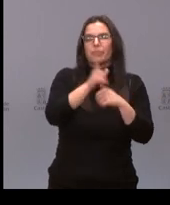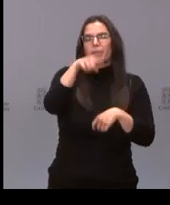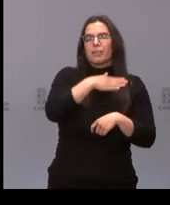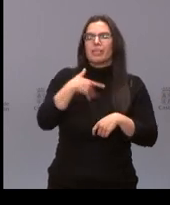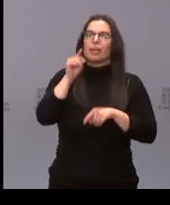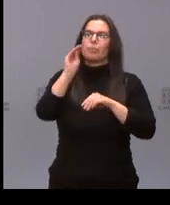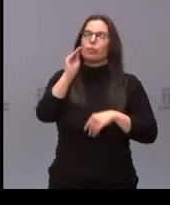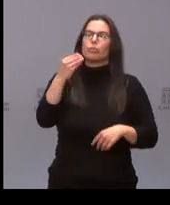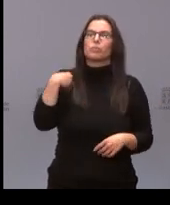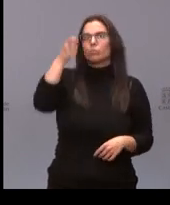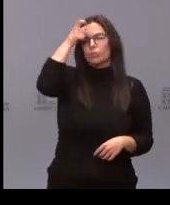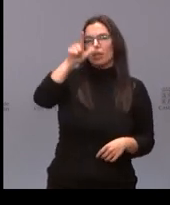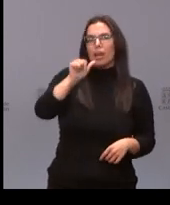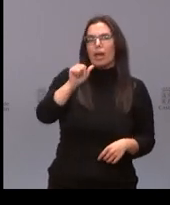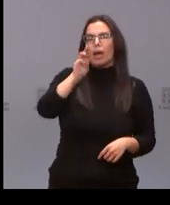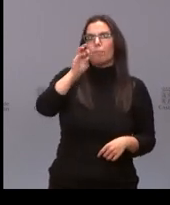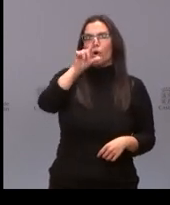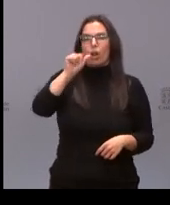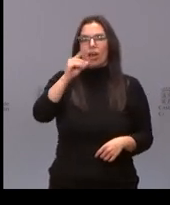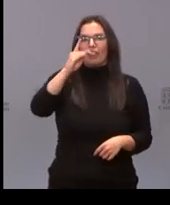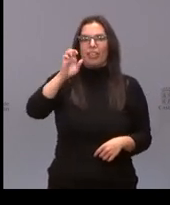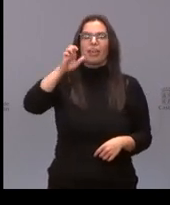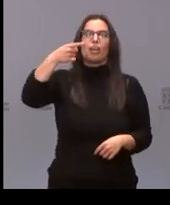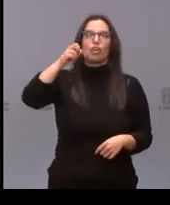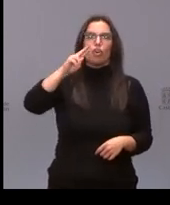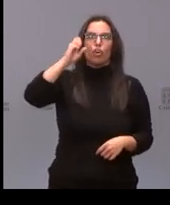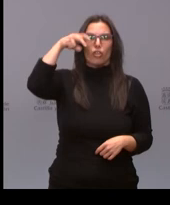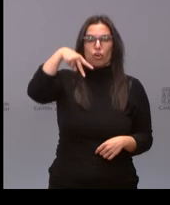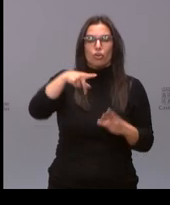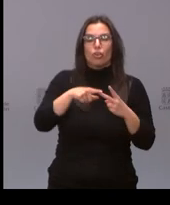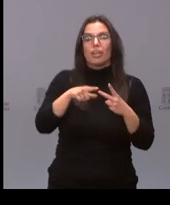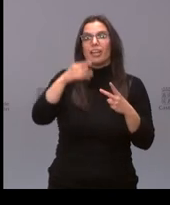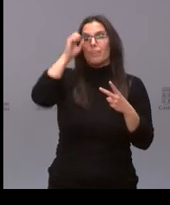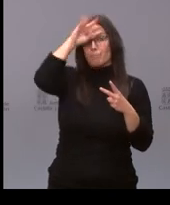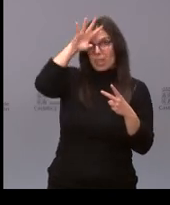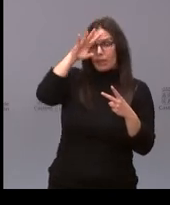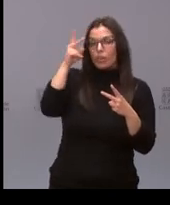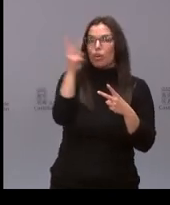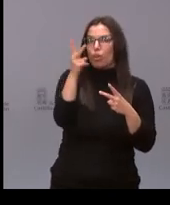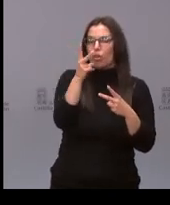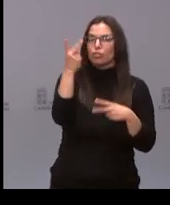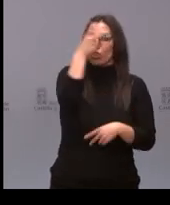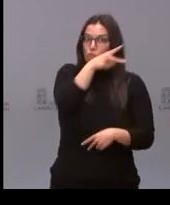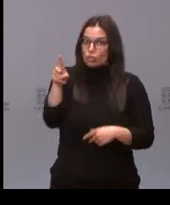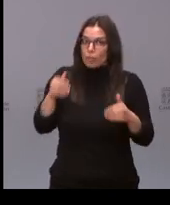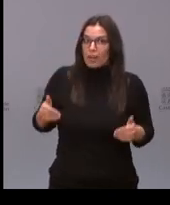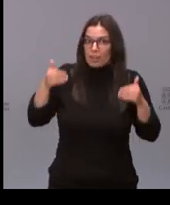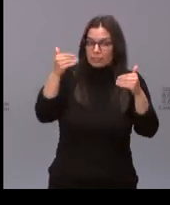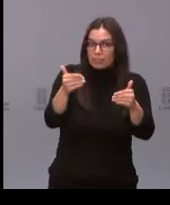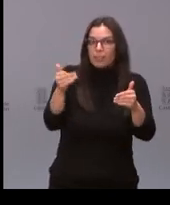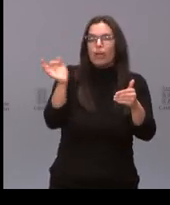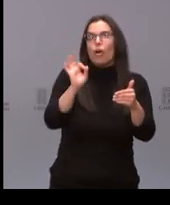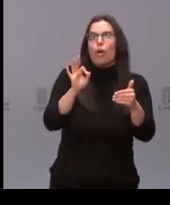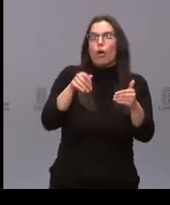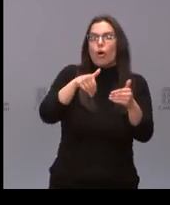la Pola de Gordón y Villablino seguirán dos semanas más cerrados por no mejorar sus datos o se tomarán las decisiones